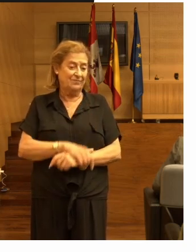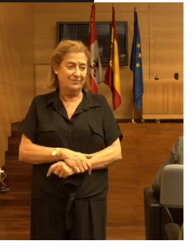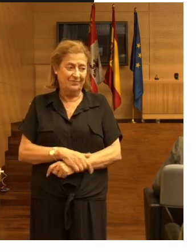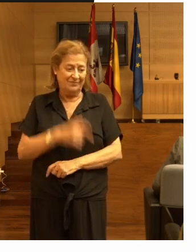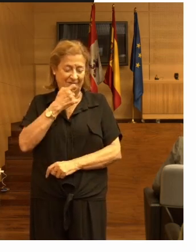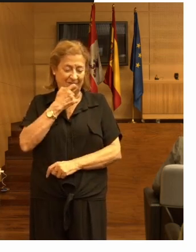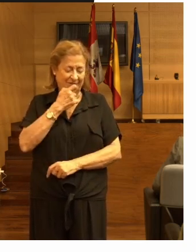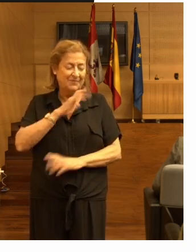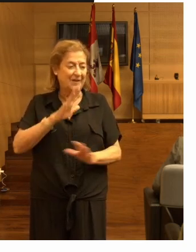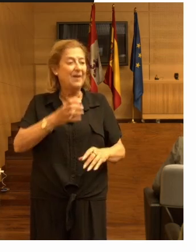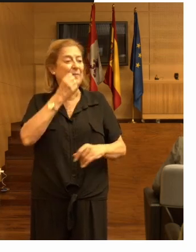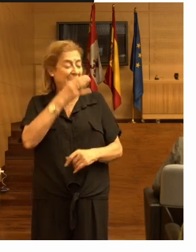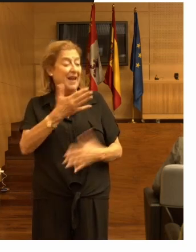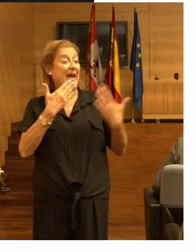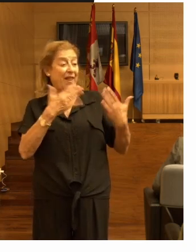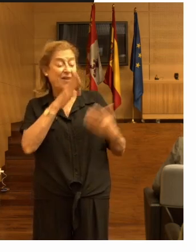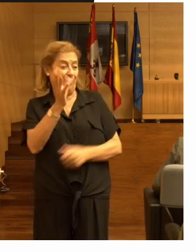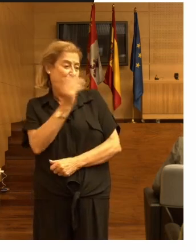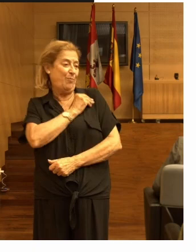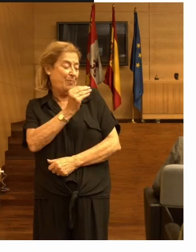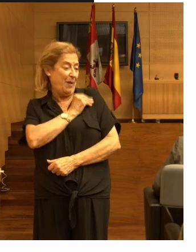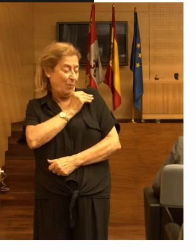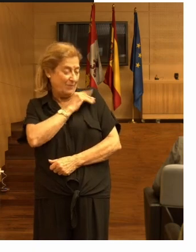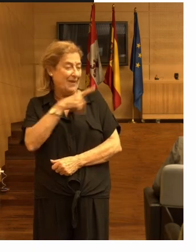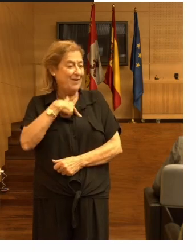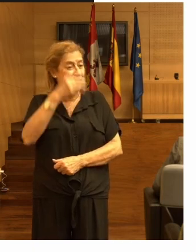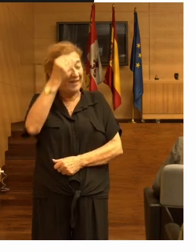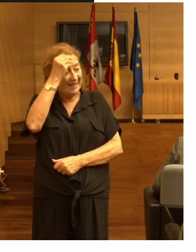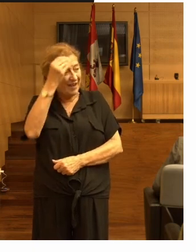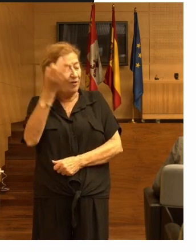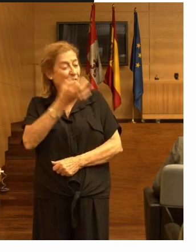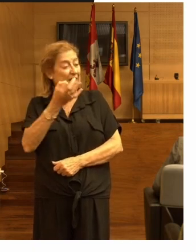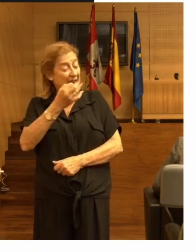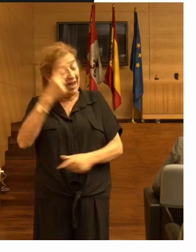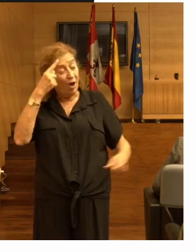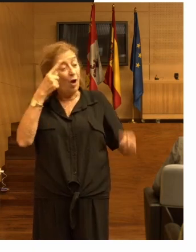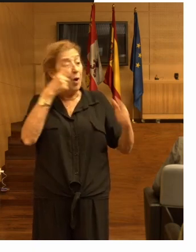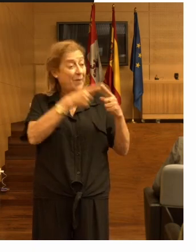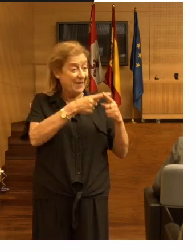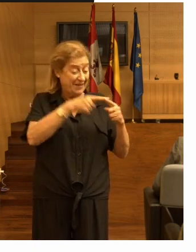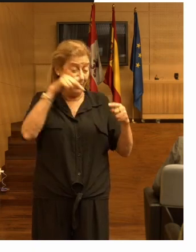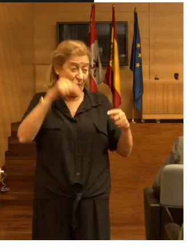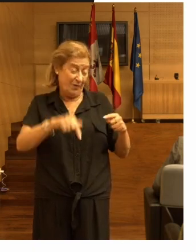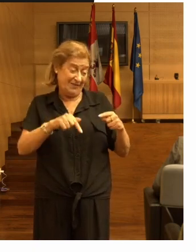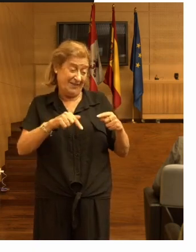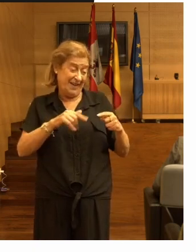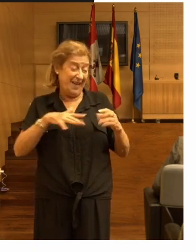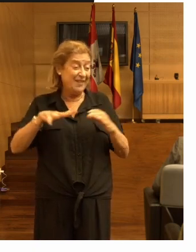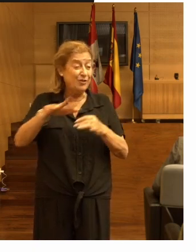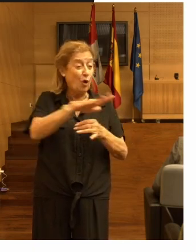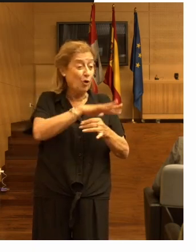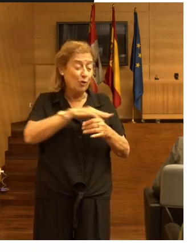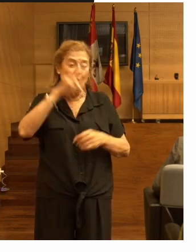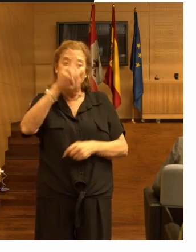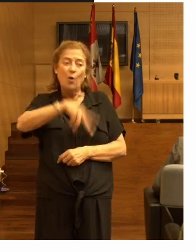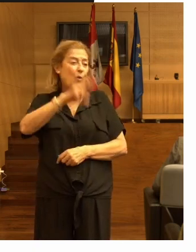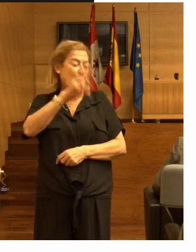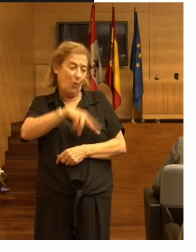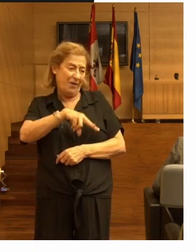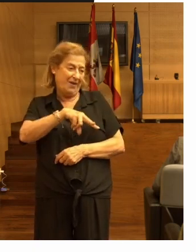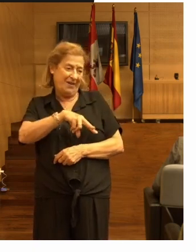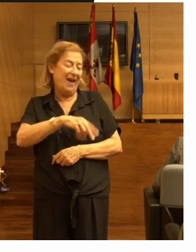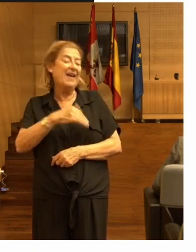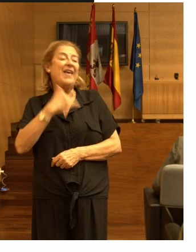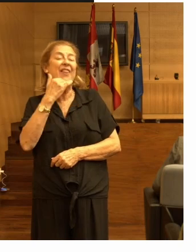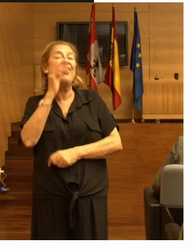bueno gracias por la pregunta creo que el objetivo en este tipo de entornos nunca es que